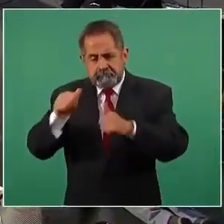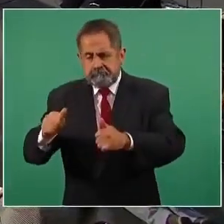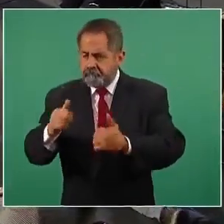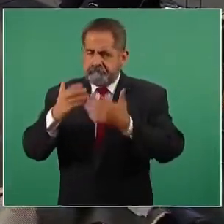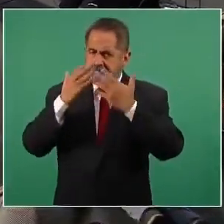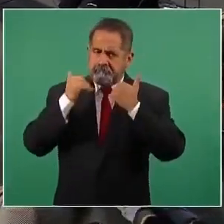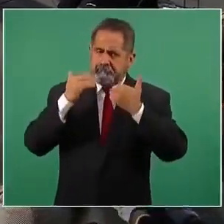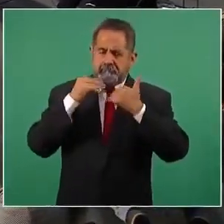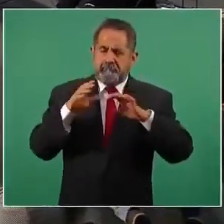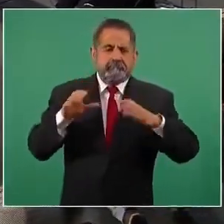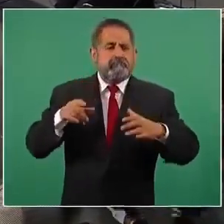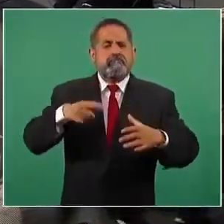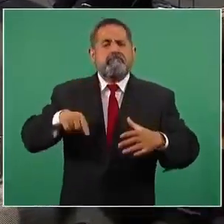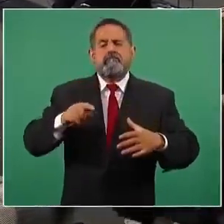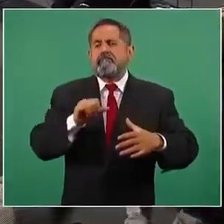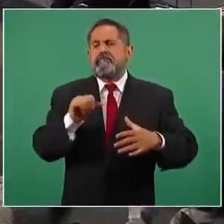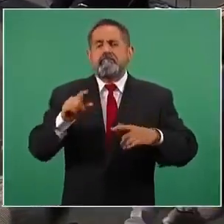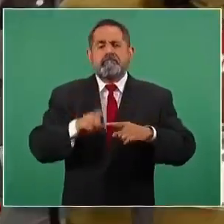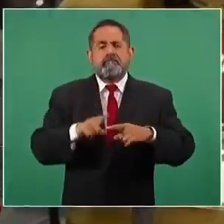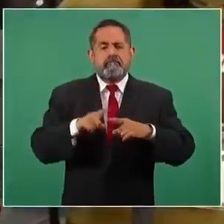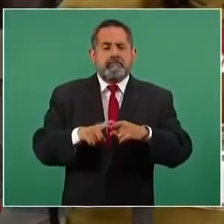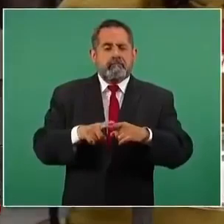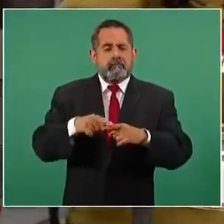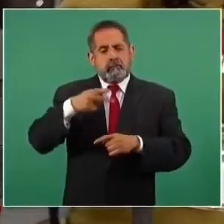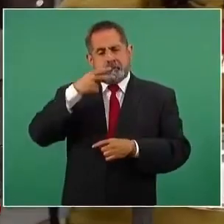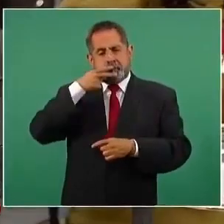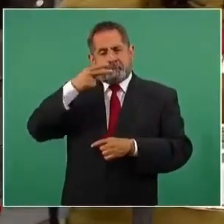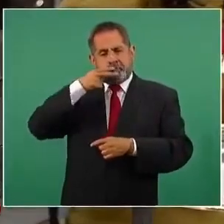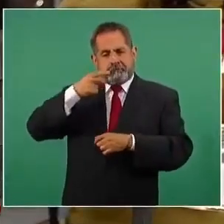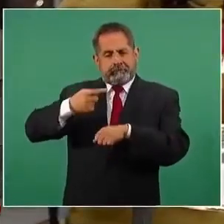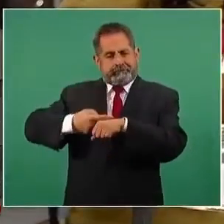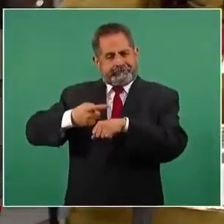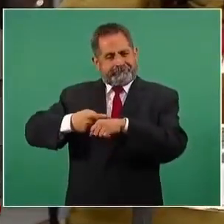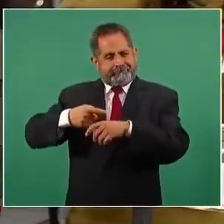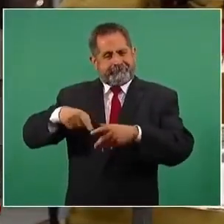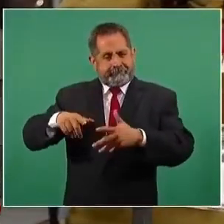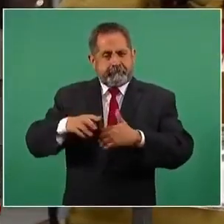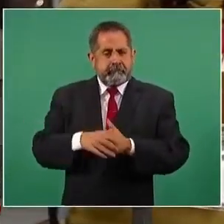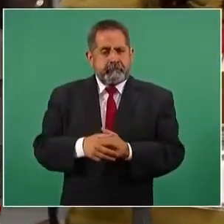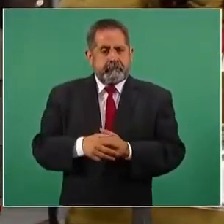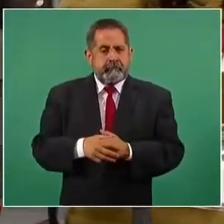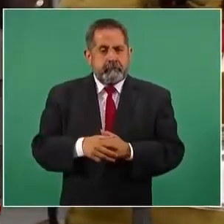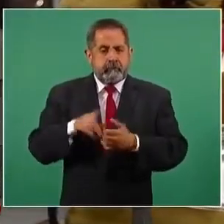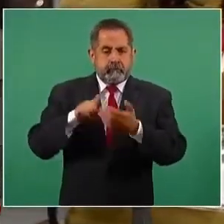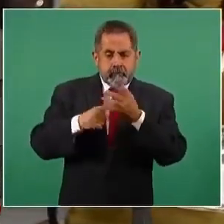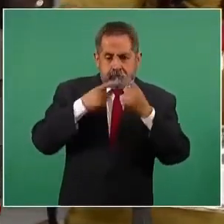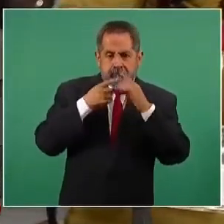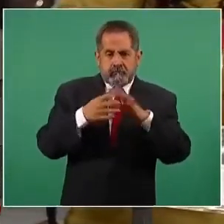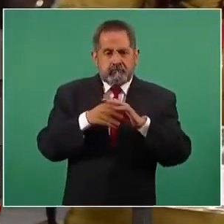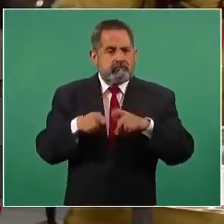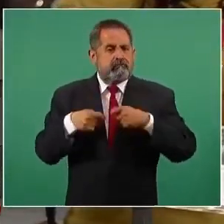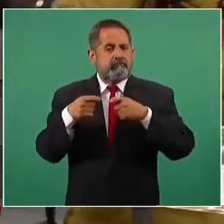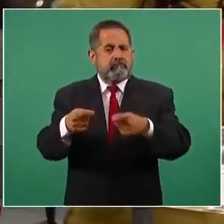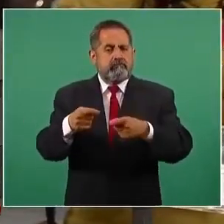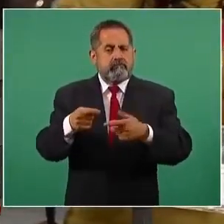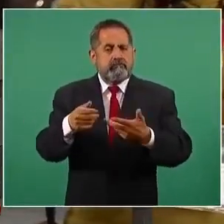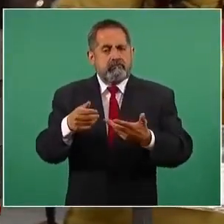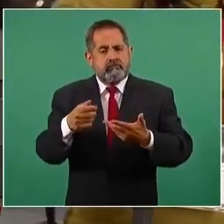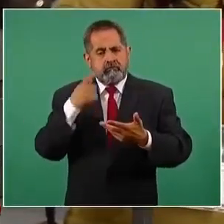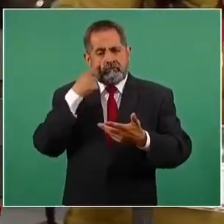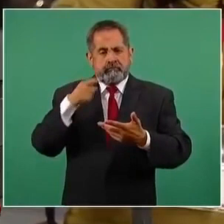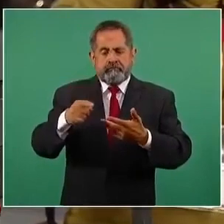del control del tabaco, se concedieron muchos beneficios a esta